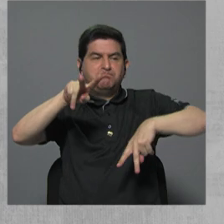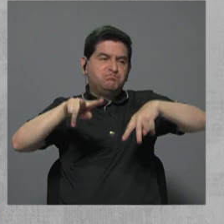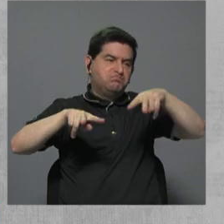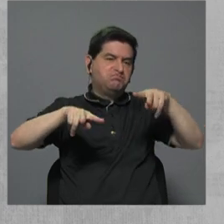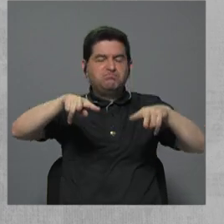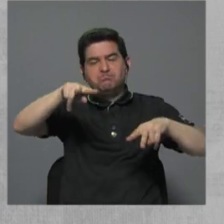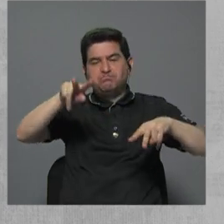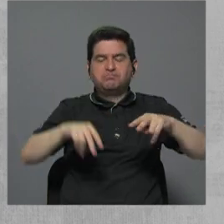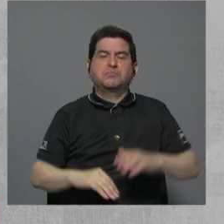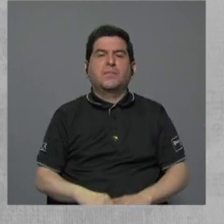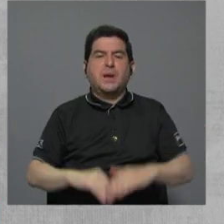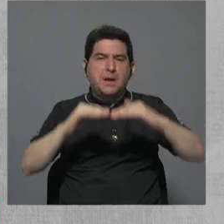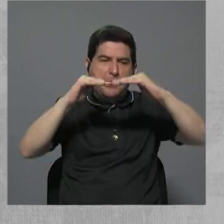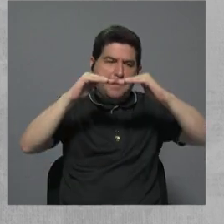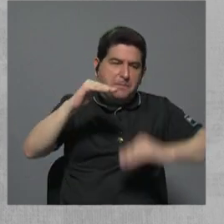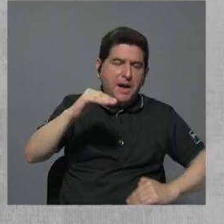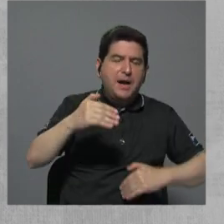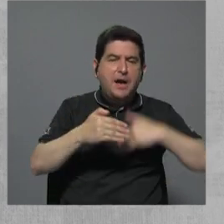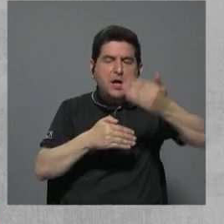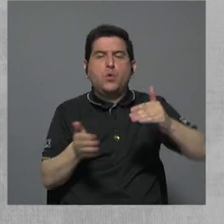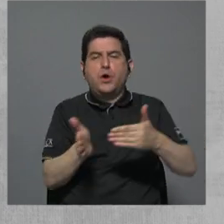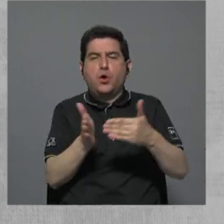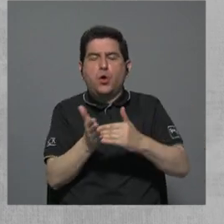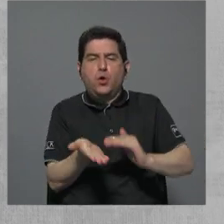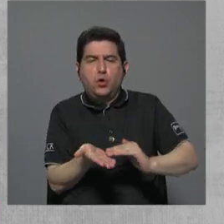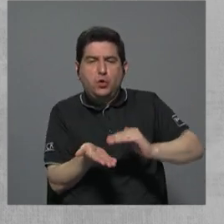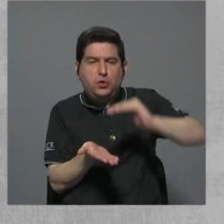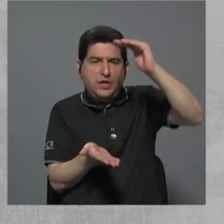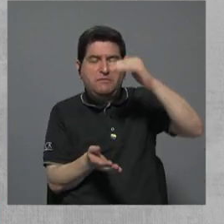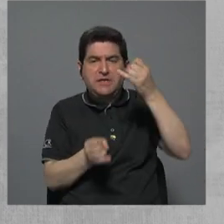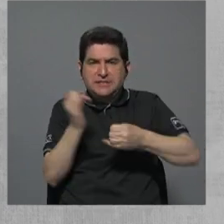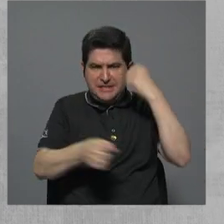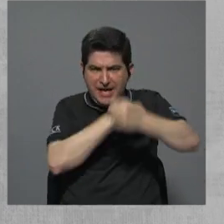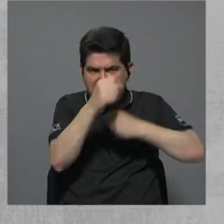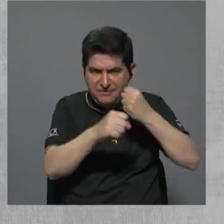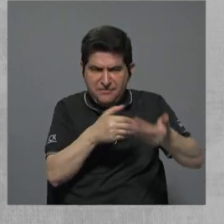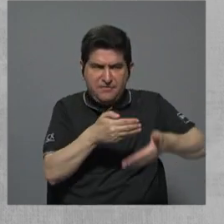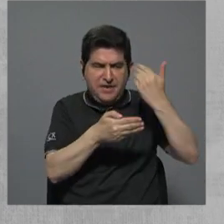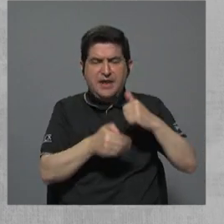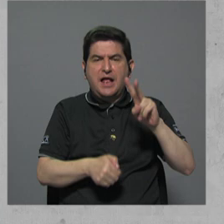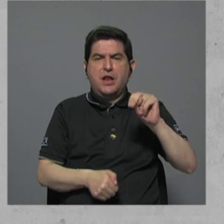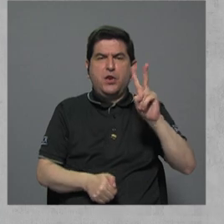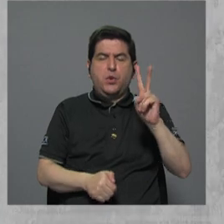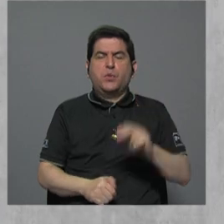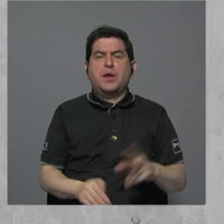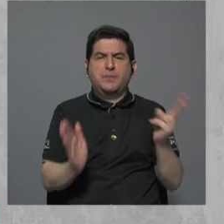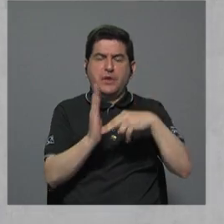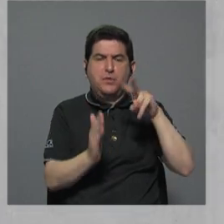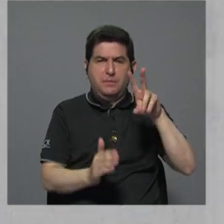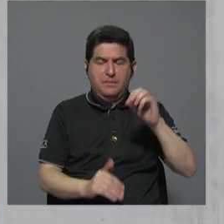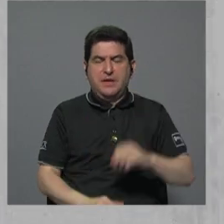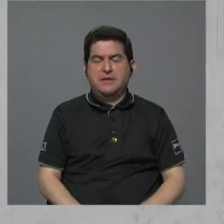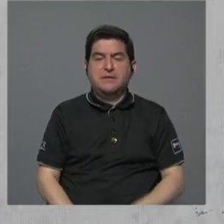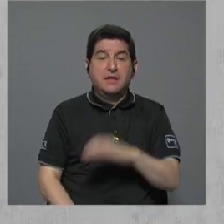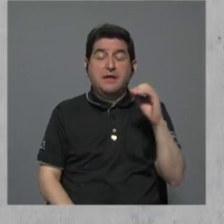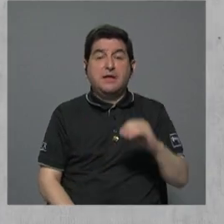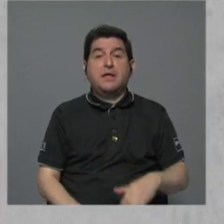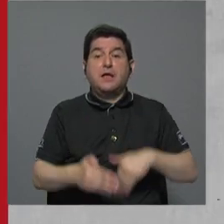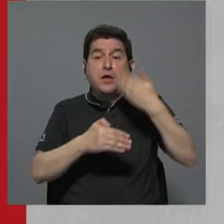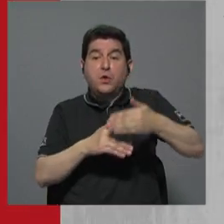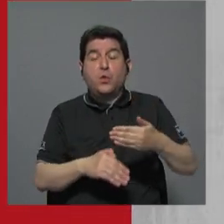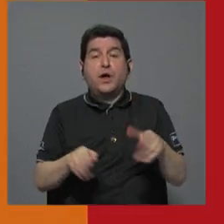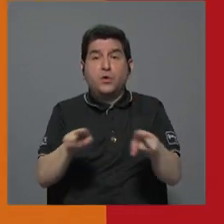podríamos decir que baja, luego vuelve a subir un poquito a finales del año pasado, hace un año, en noviembre del 2020, y de ahí, pues, se ha dado un repunte